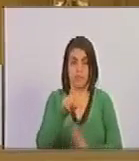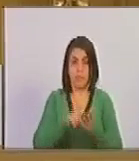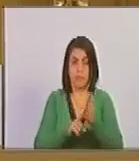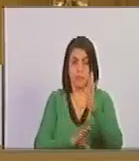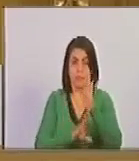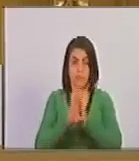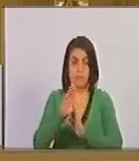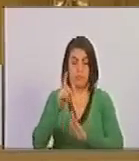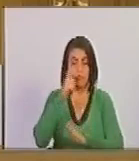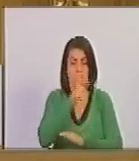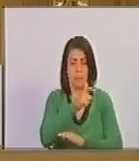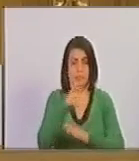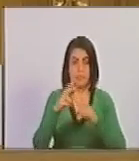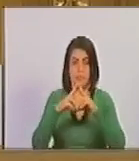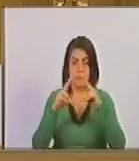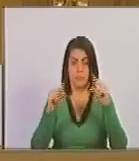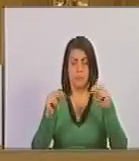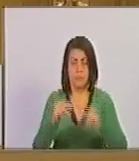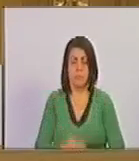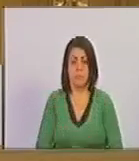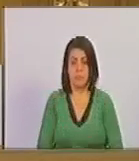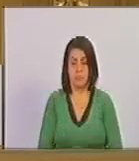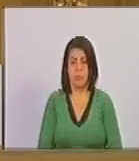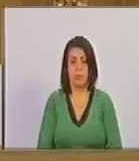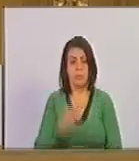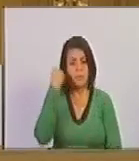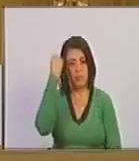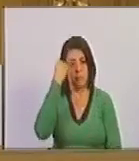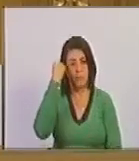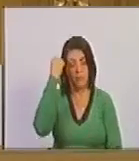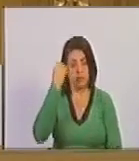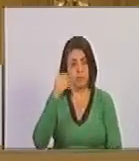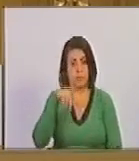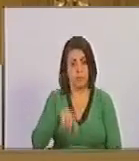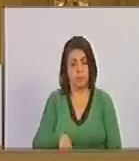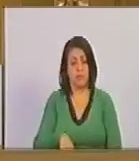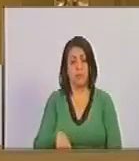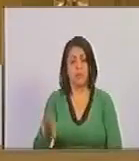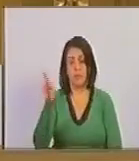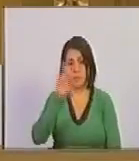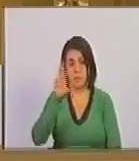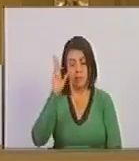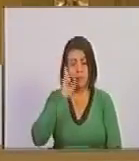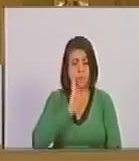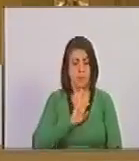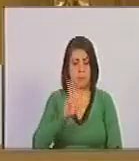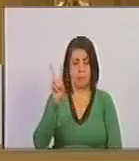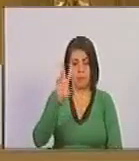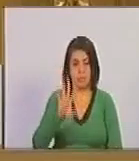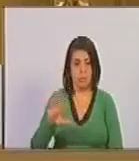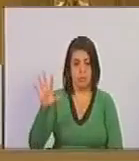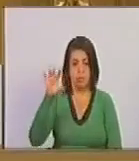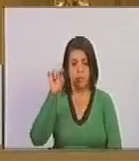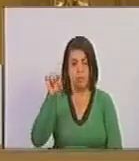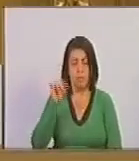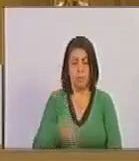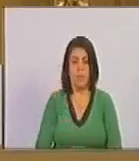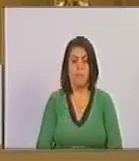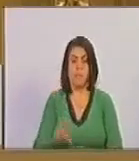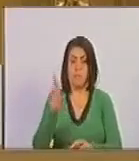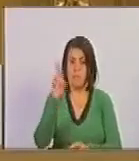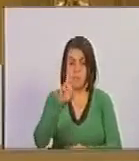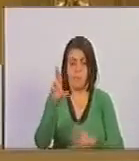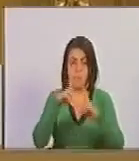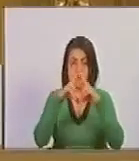desarrollo del pueblo nicaragüense. Considerando que la República Bolivariana de Venezuela y la